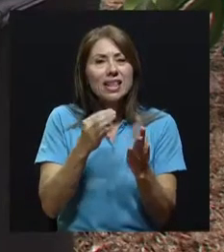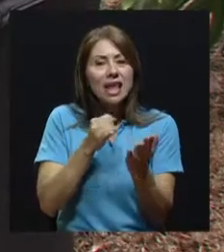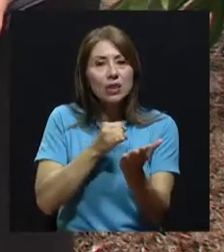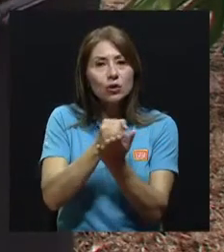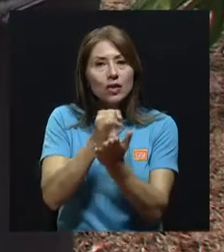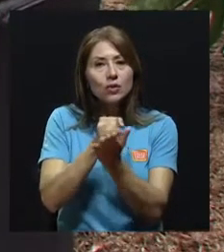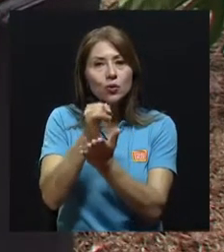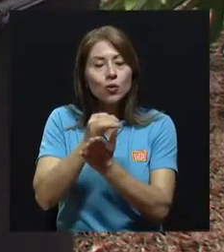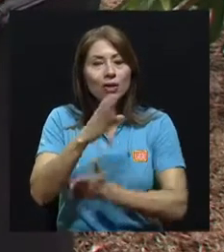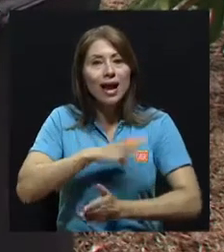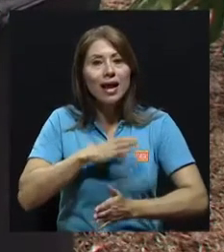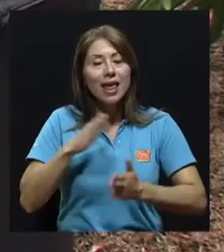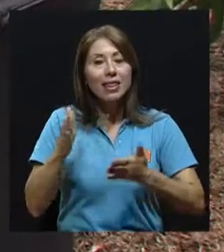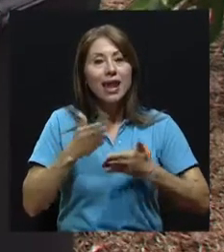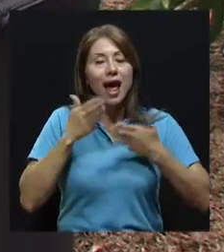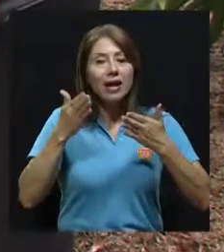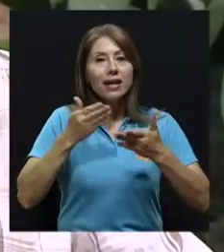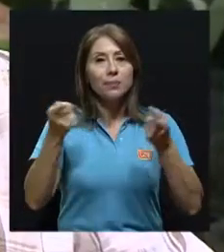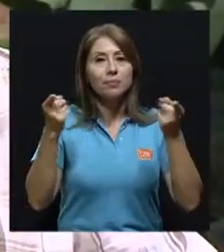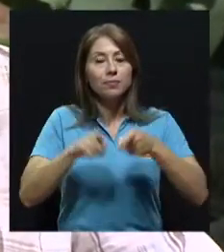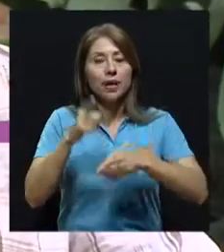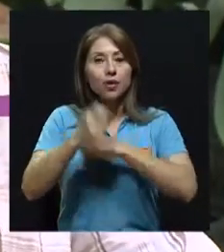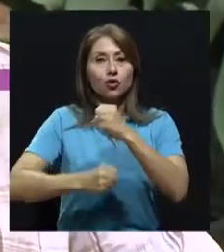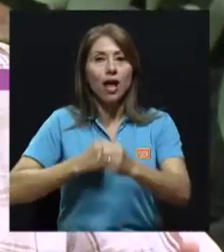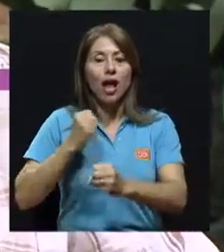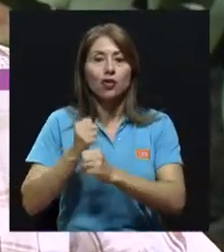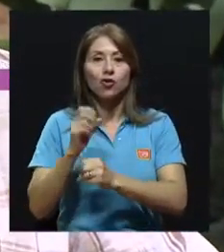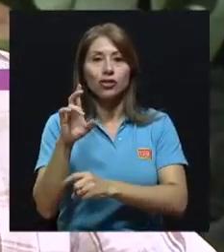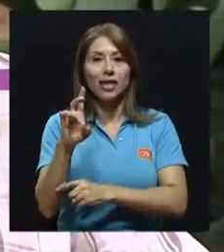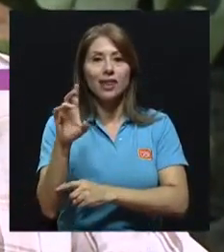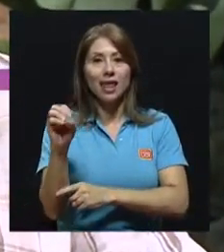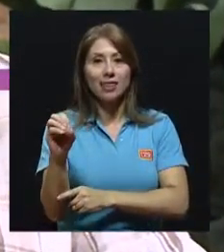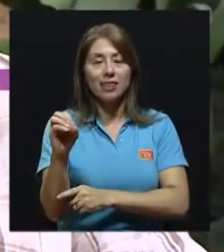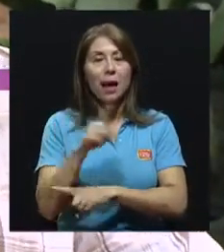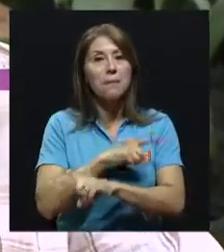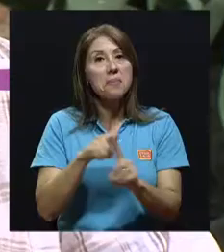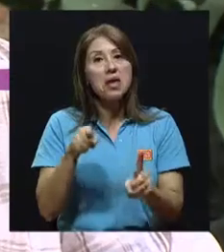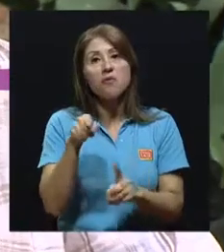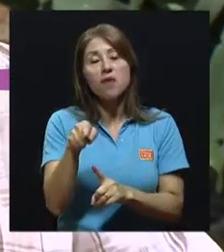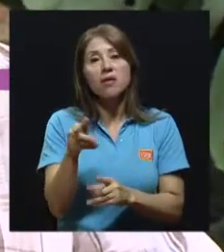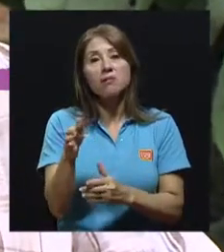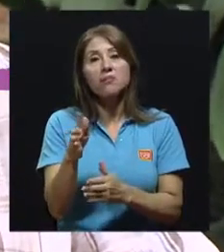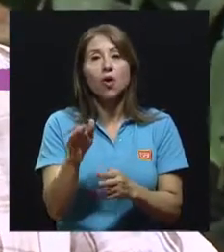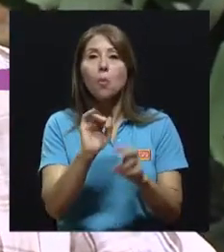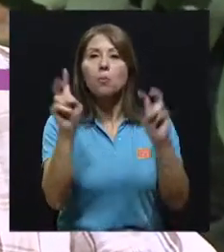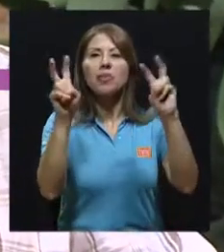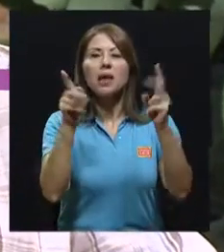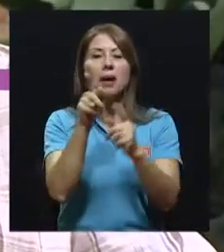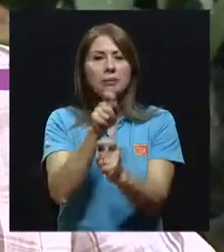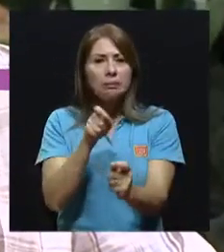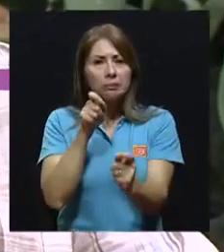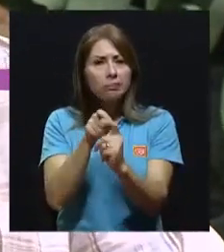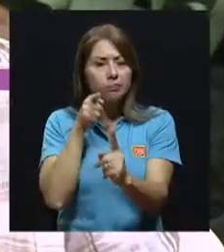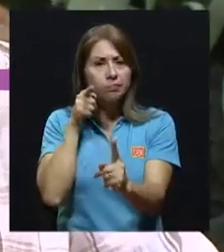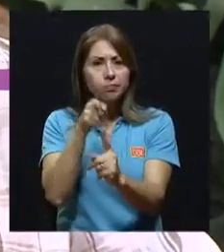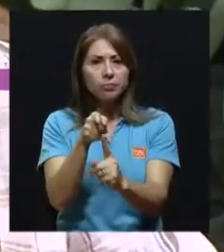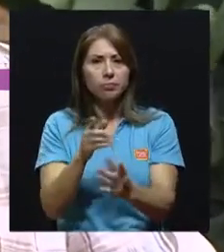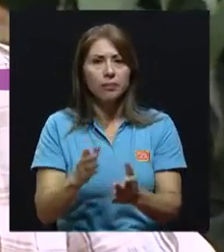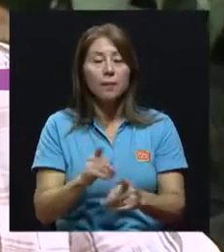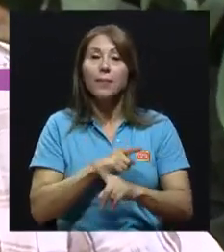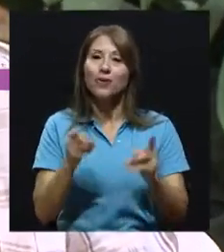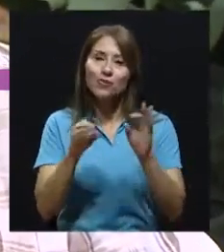intentos, por decirlo así, se dieron en los años 70, pero fueron mediciones muy puntuales. Como en cualquier tema ambiental, la